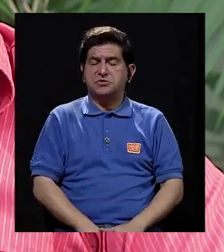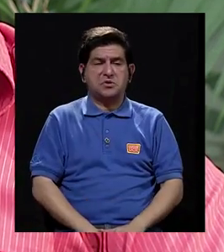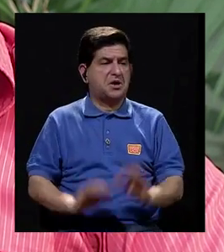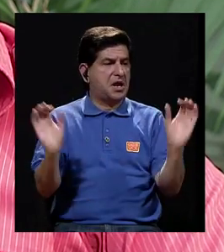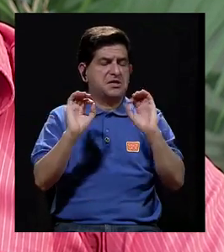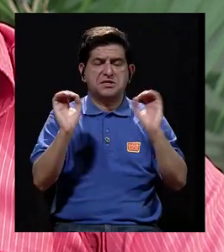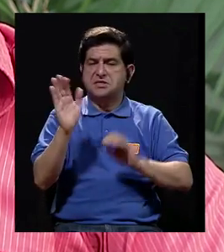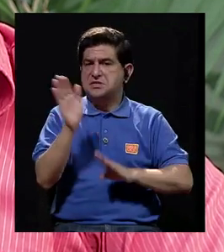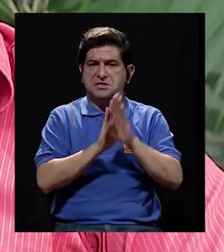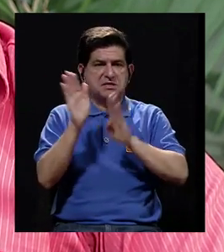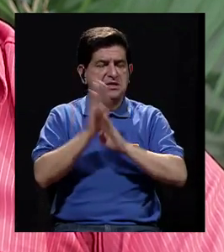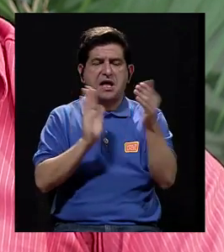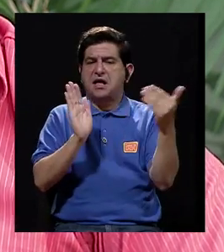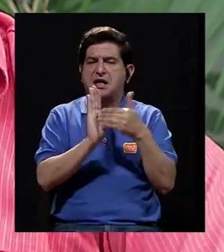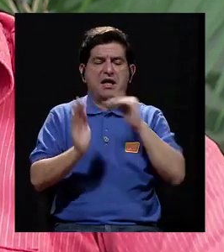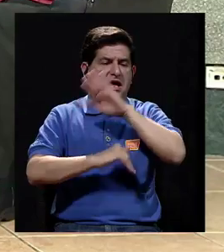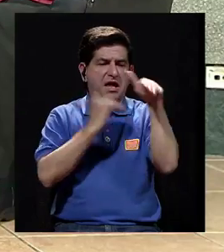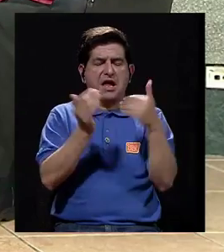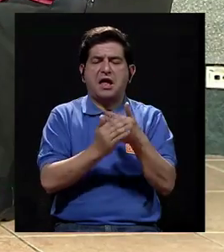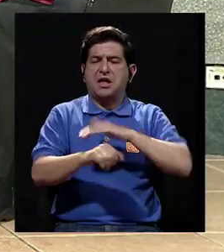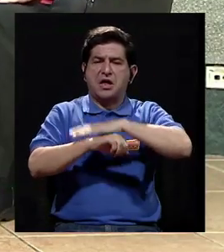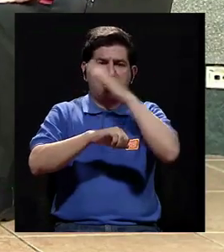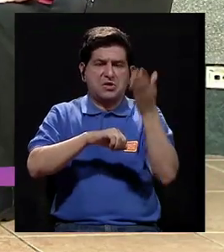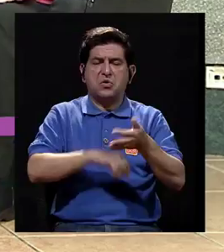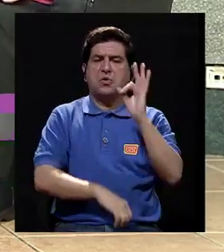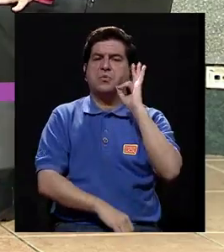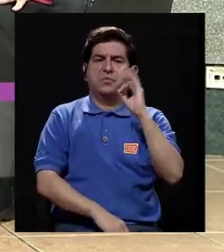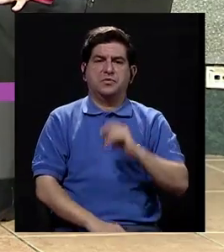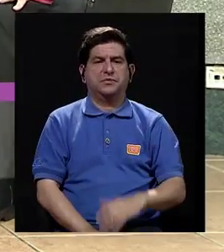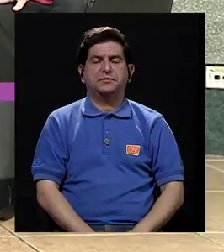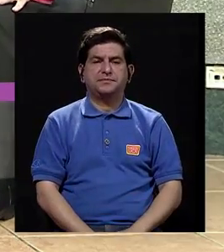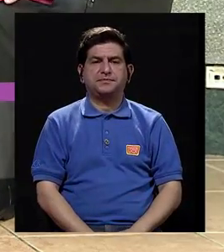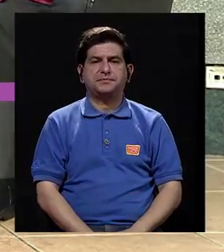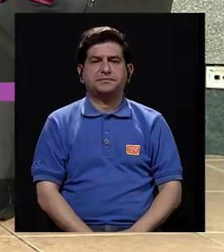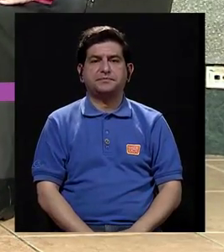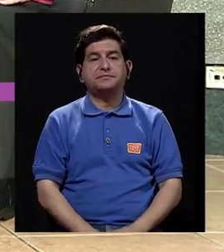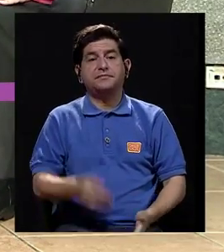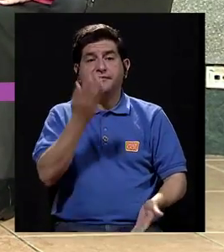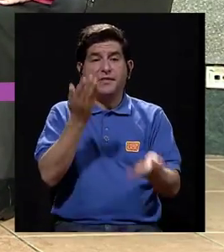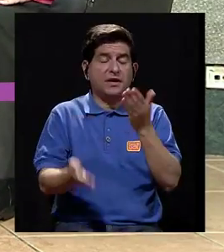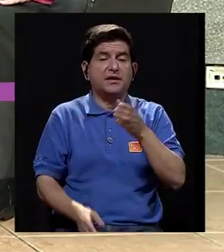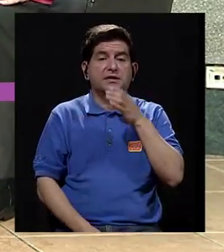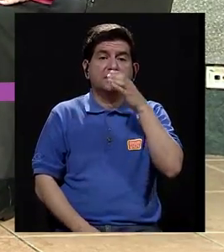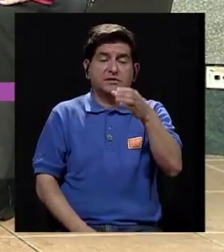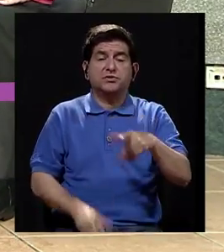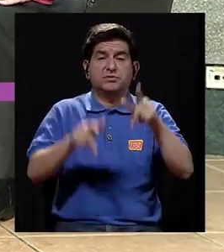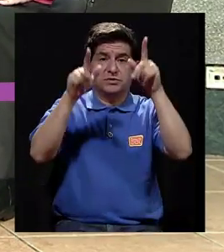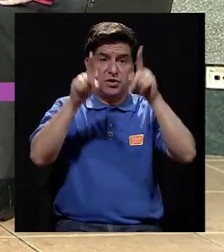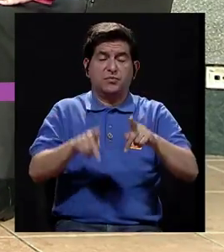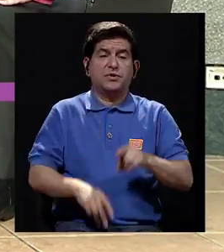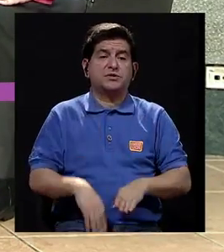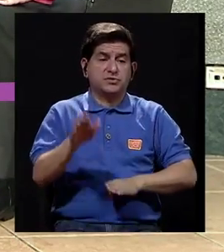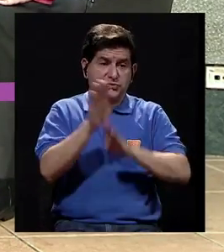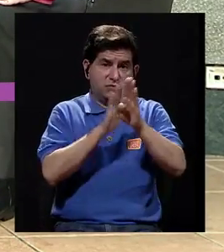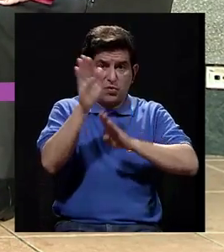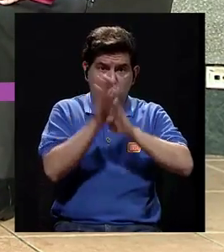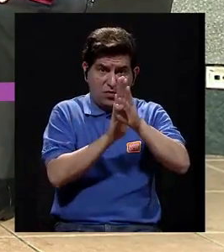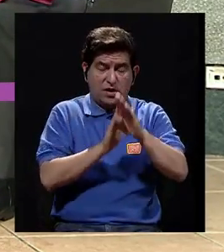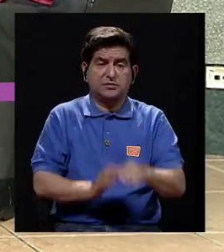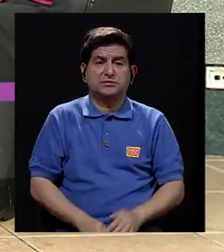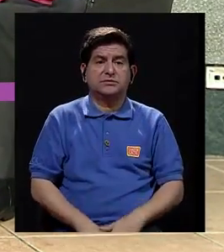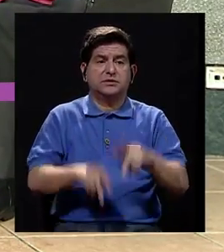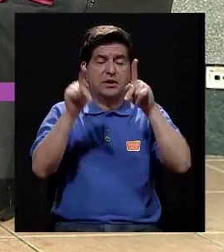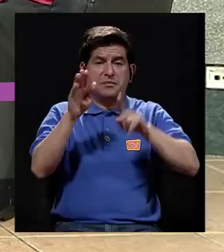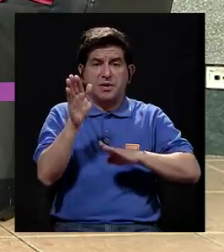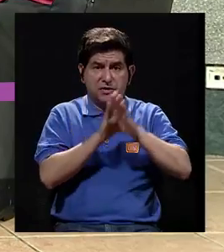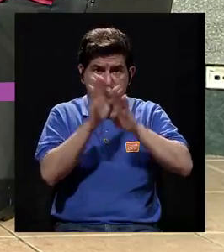que no desarrollan ningún síntoma, ningún achaque. Durante todo el embarazo lo cursan súper bien. Entonces serían como las recomendaciones para quienes llegarán a desarrollarlo.